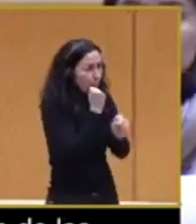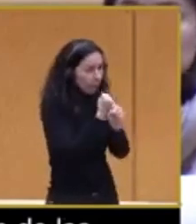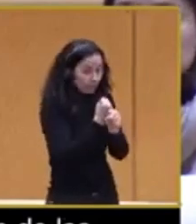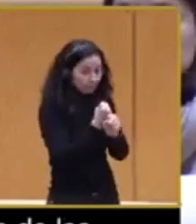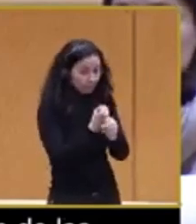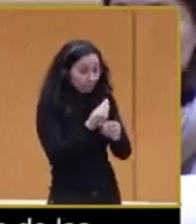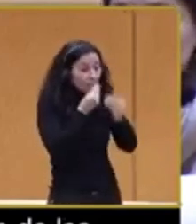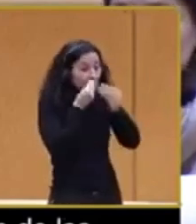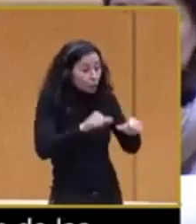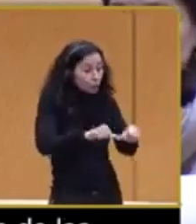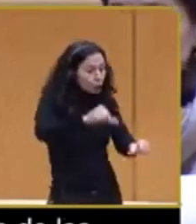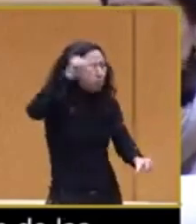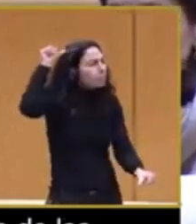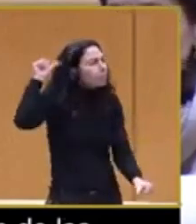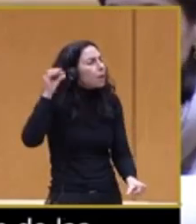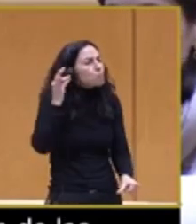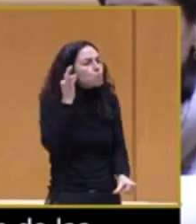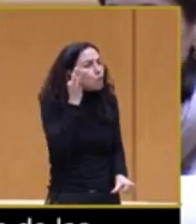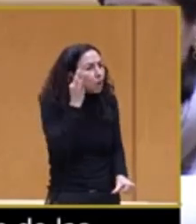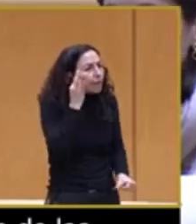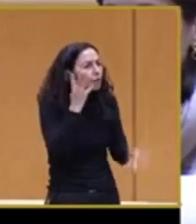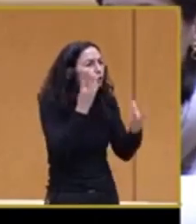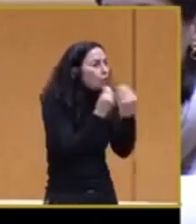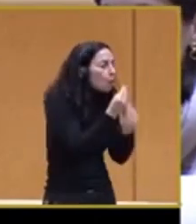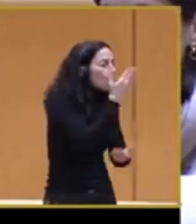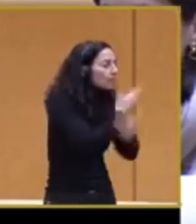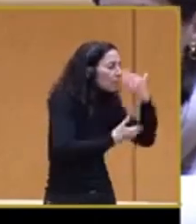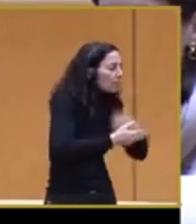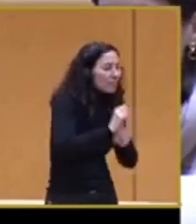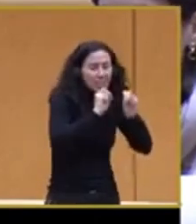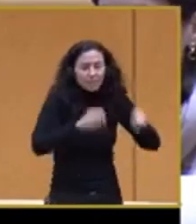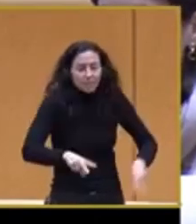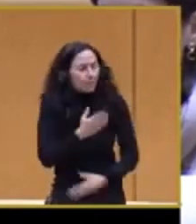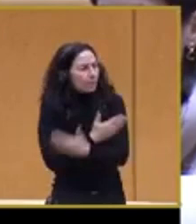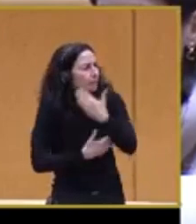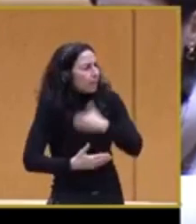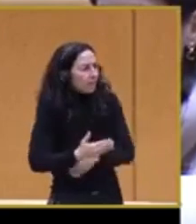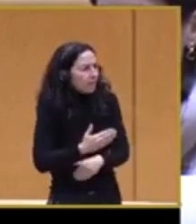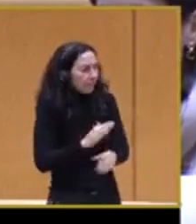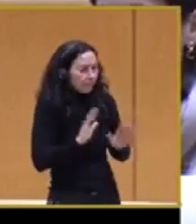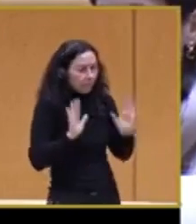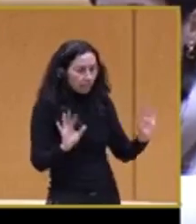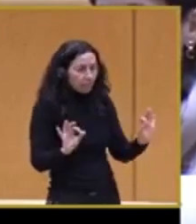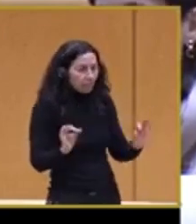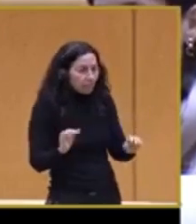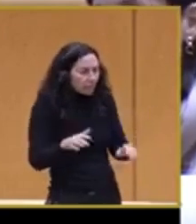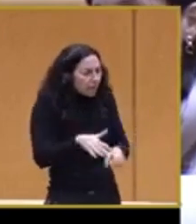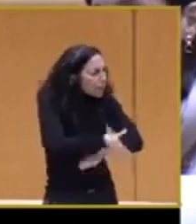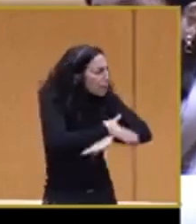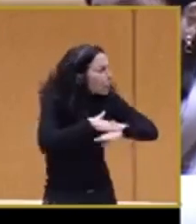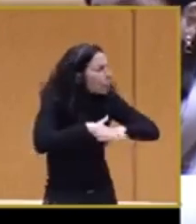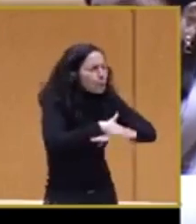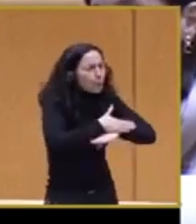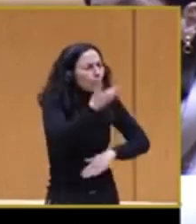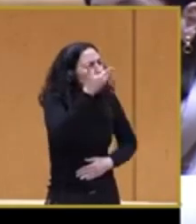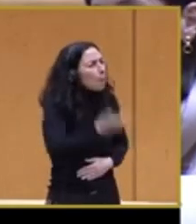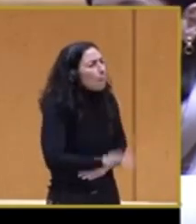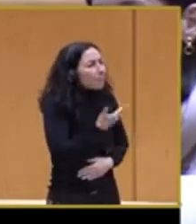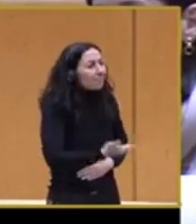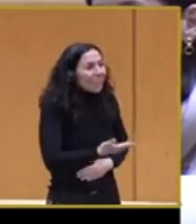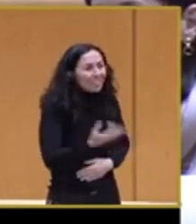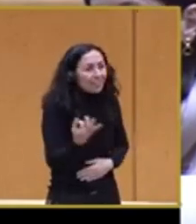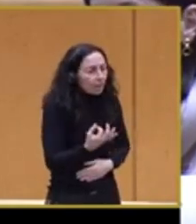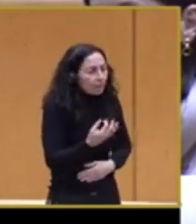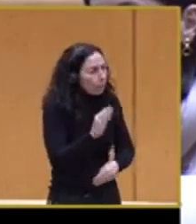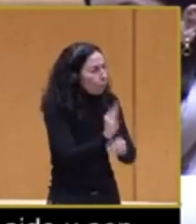Históricamente, sabemos que las mujeres con y sin discapacidad han sido y son la base fundamental del cuidado, la